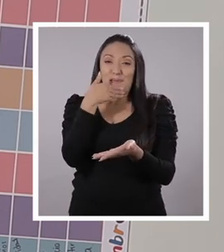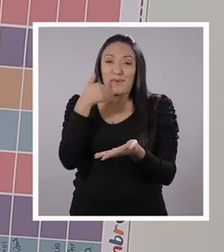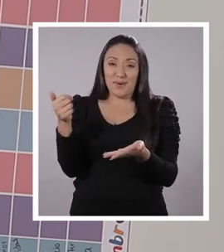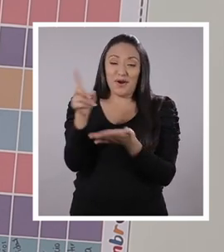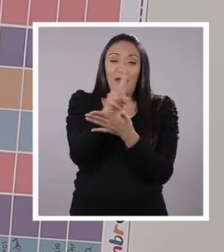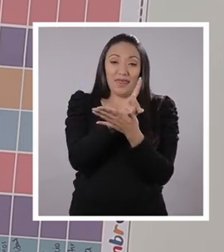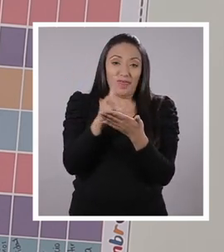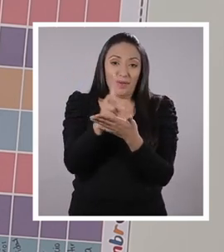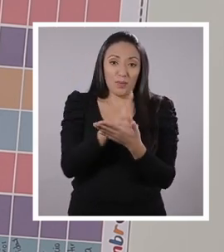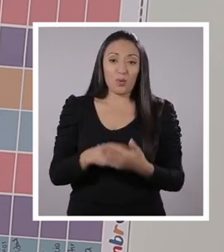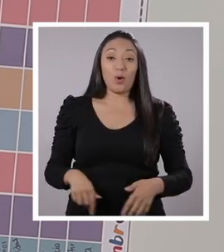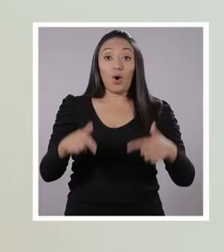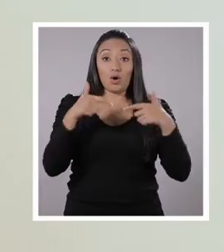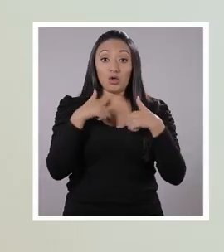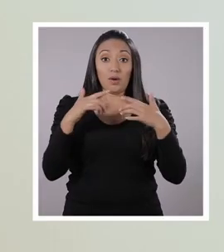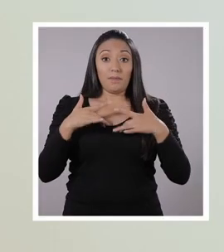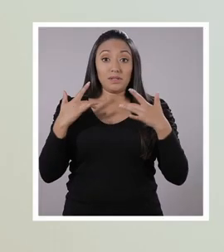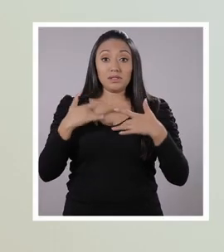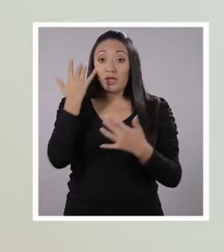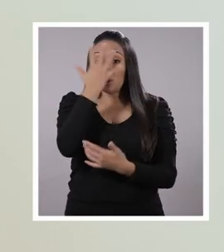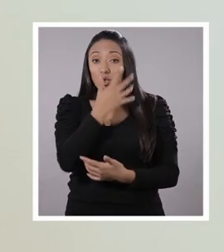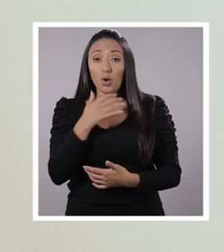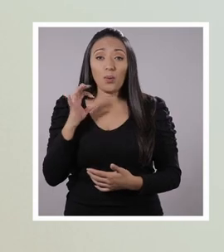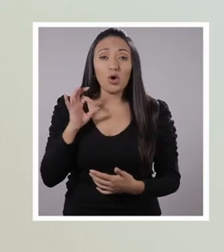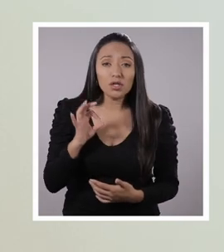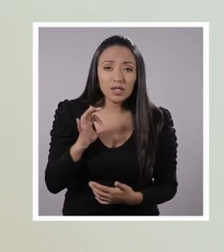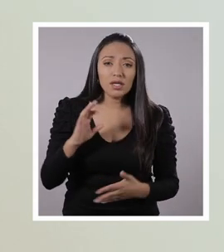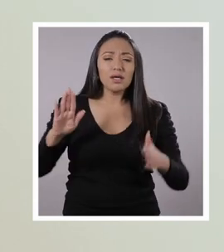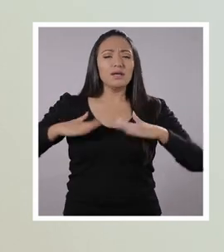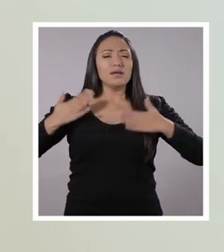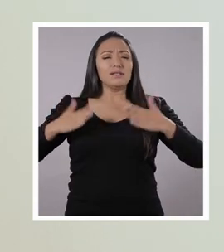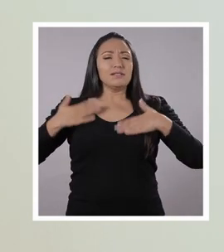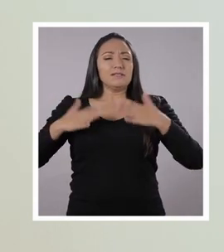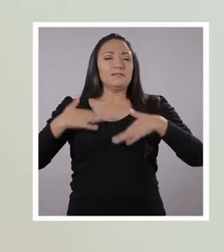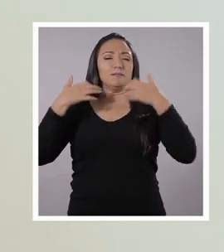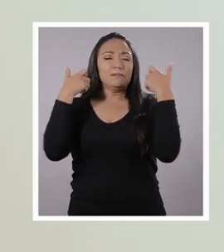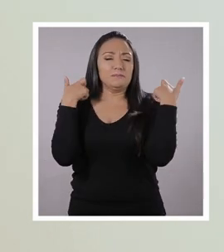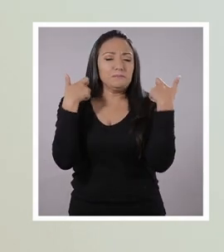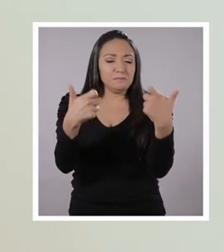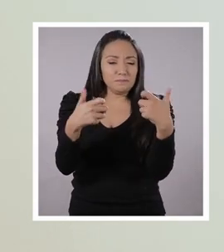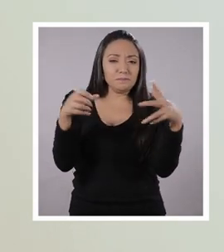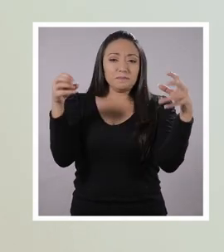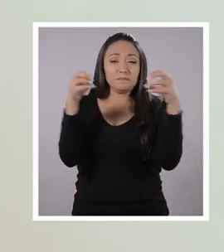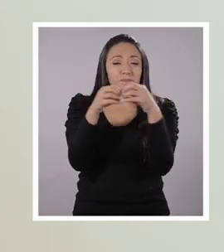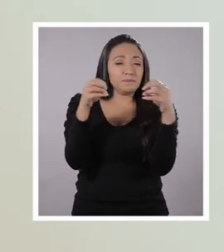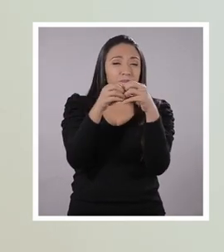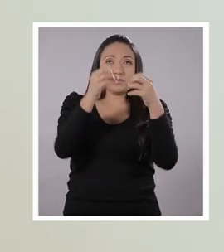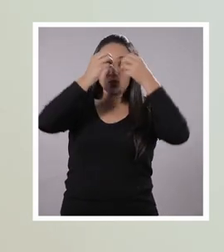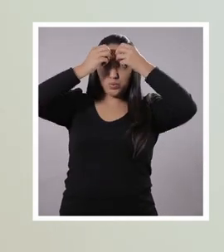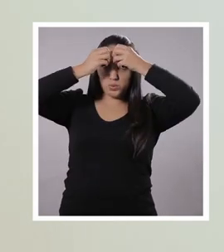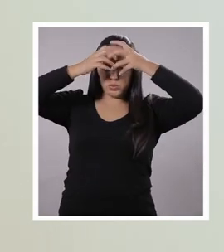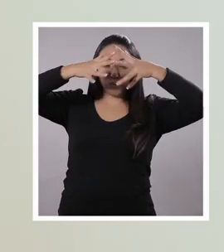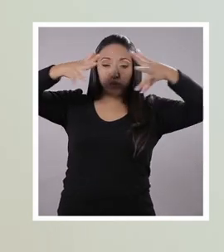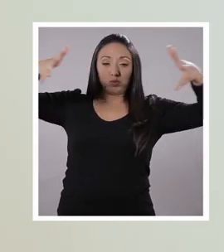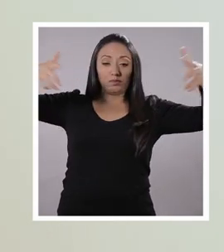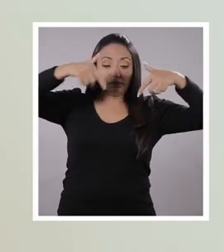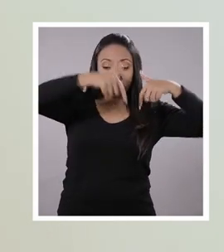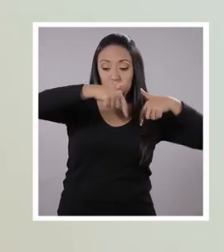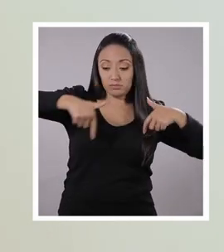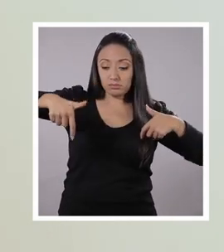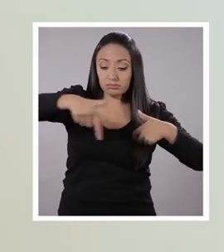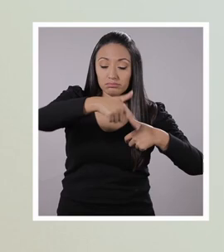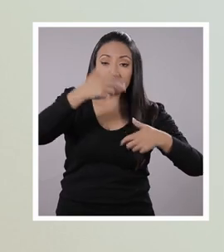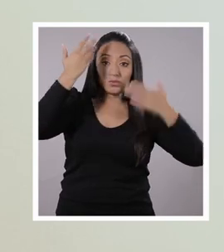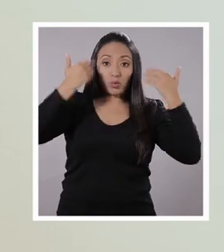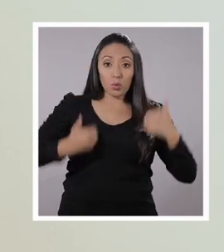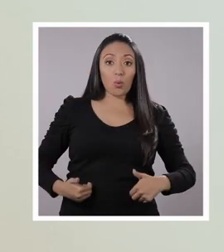dibujar. ¿Cómo te sentiste con la actividad de hoy? Me siento maravilloso, me siento feliz y me siento lleno de mucha sabiduría. Porque